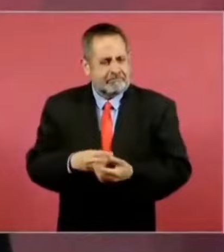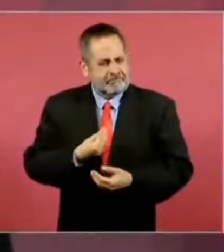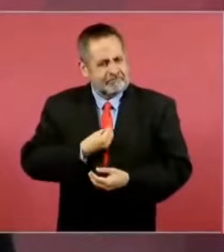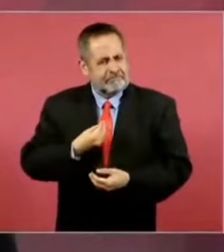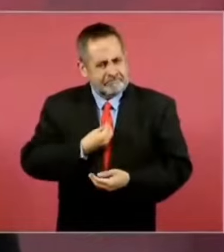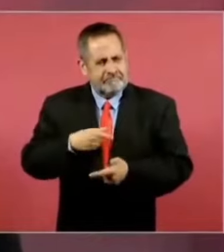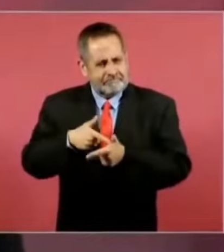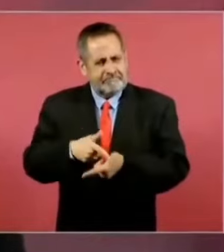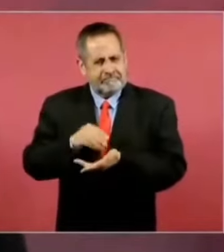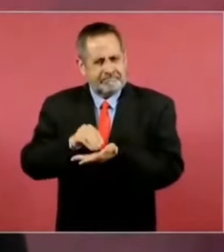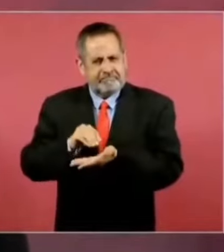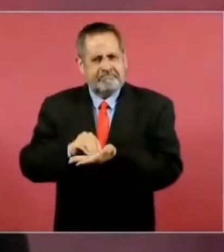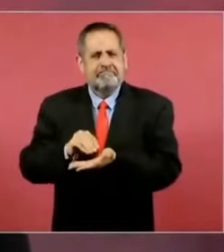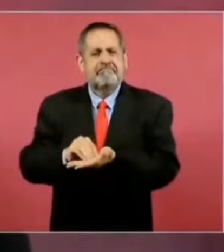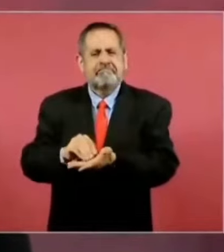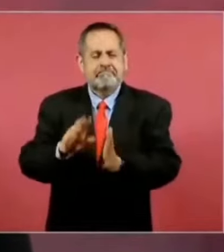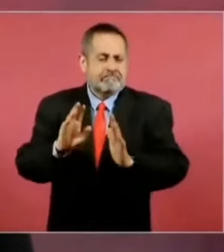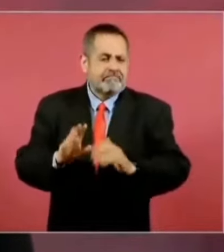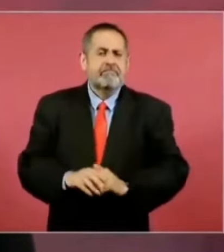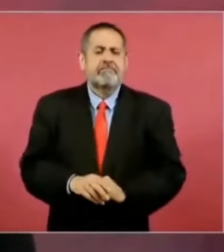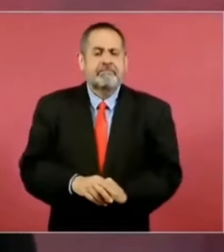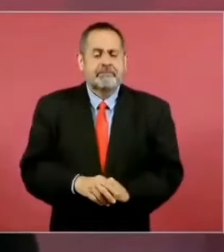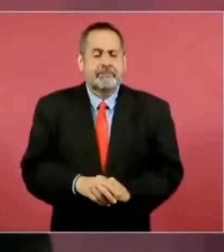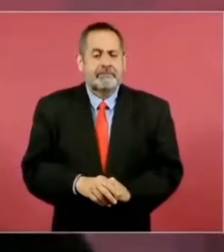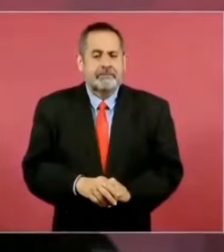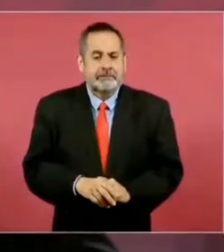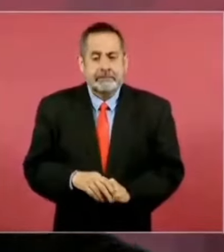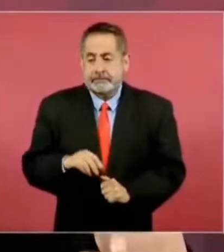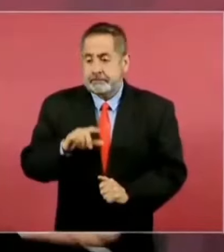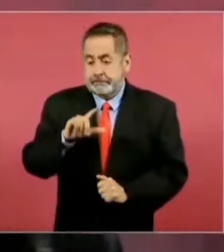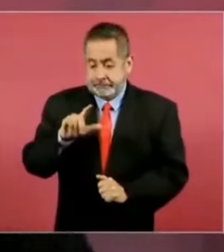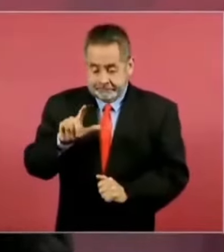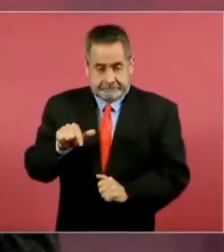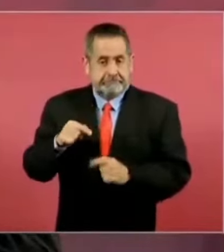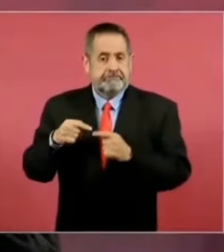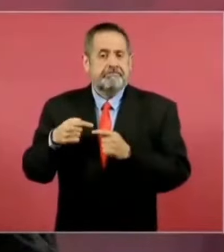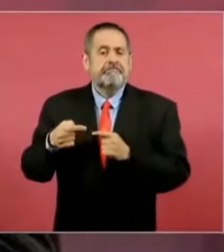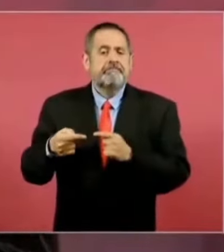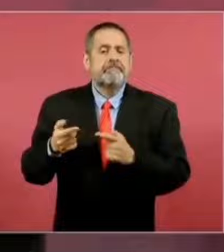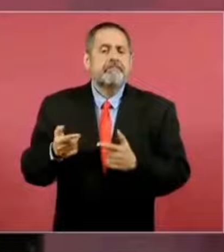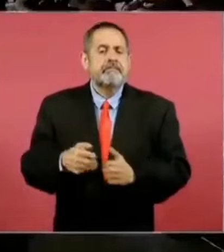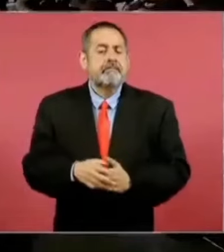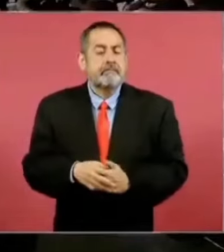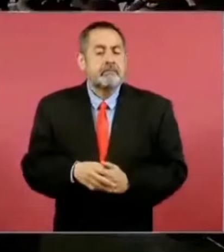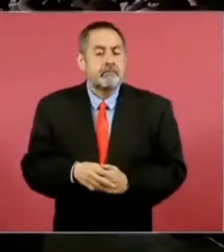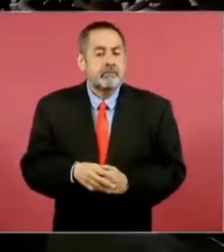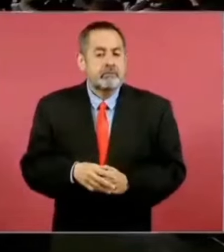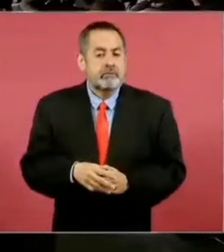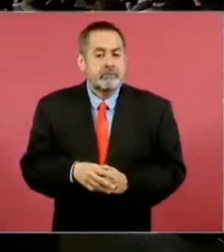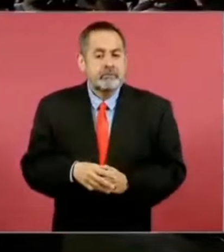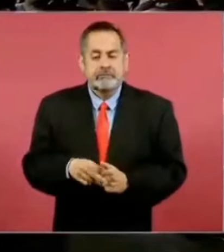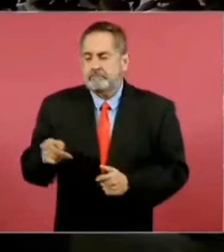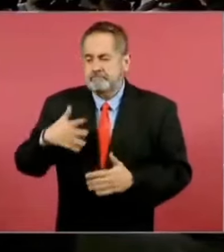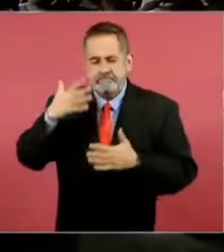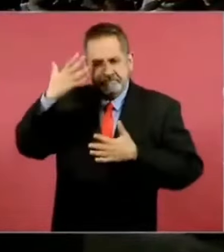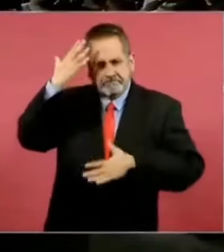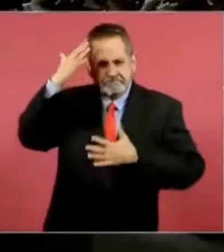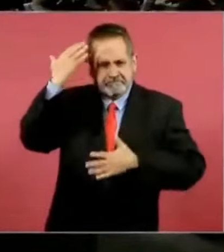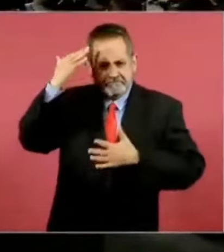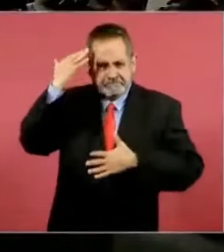y luego al baño,